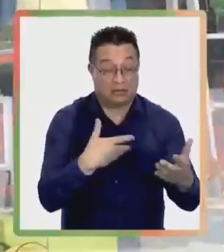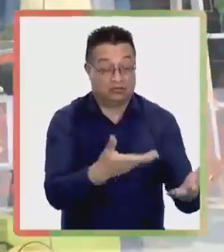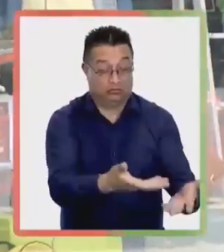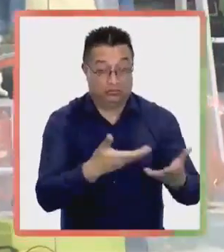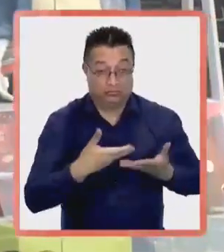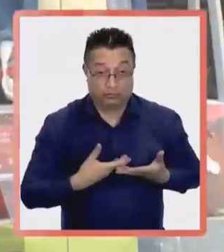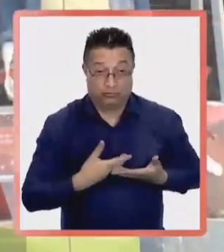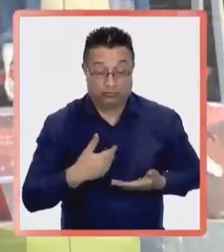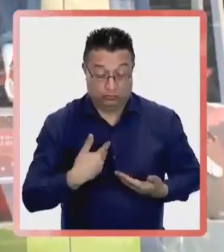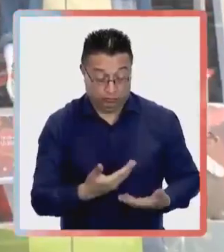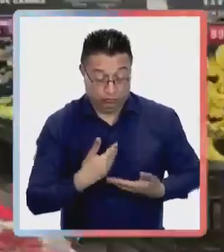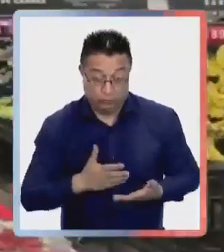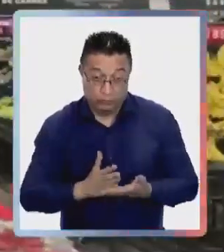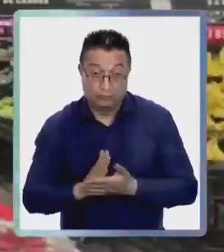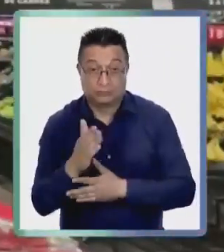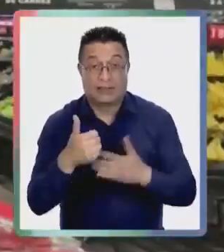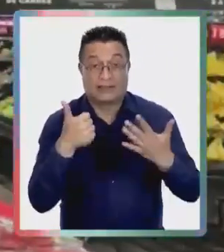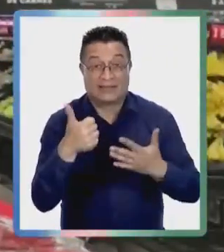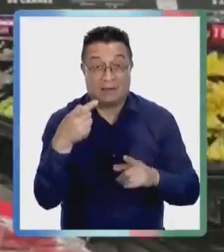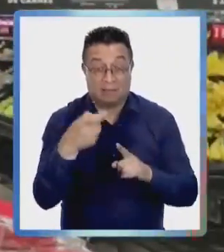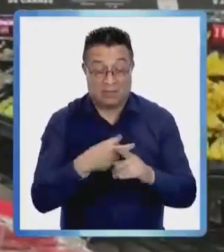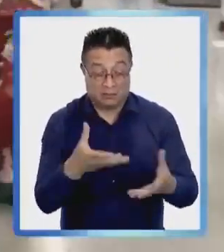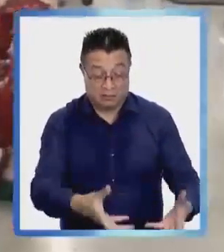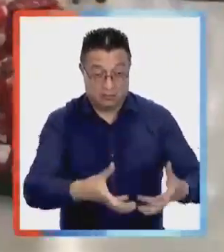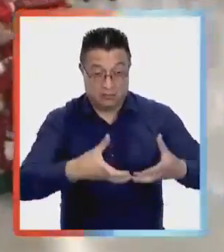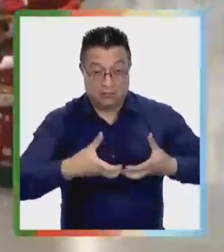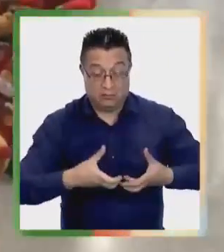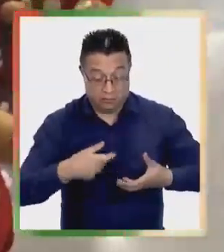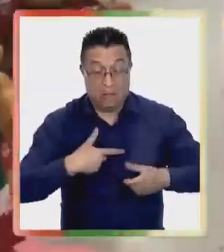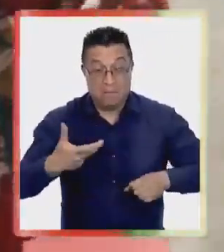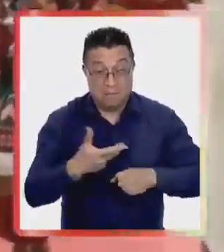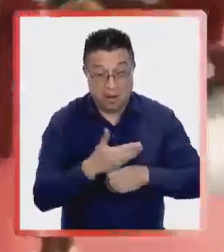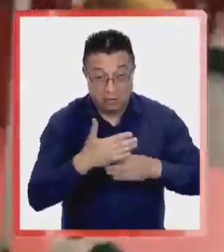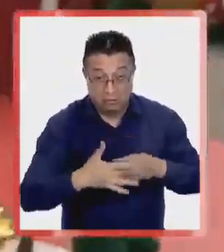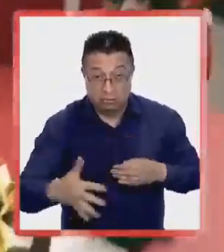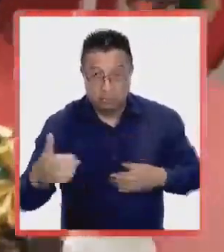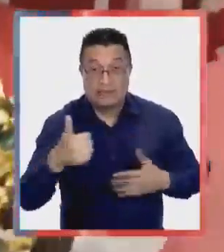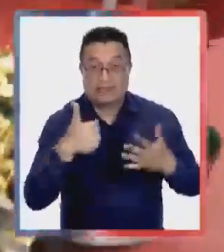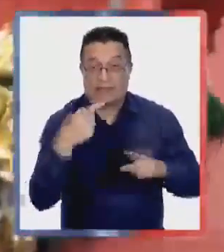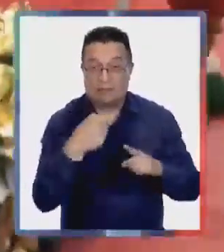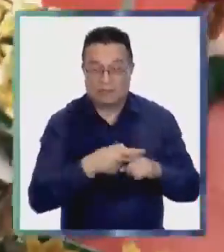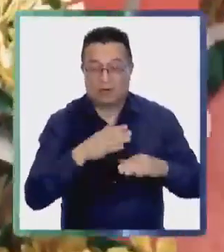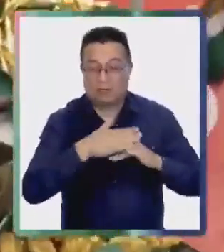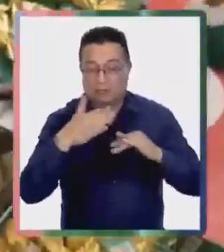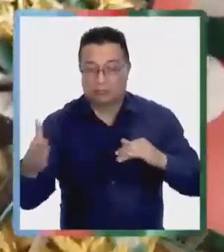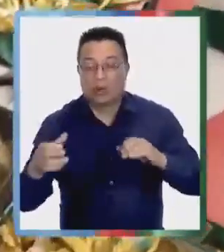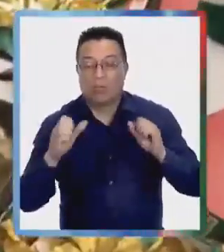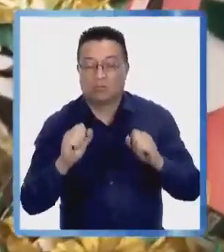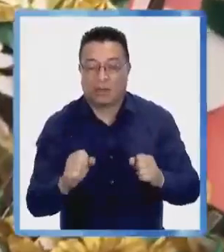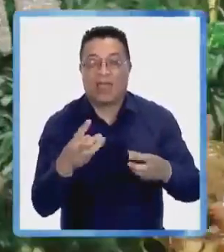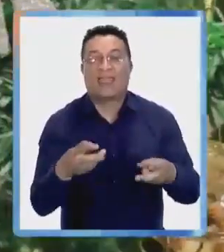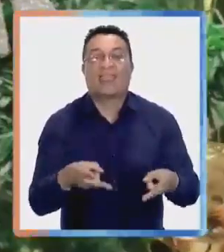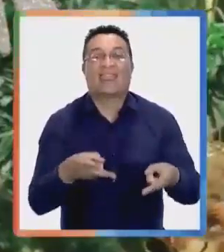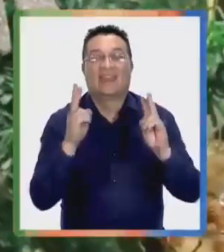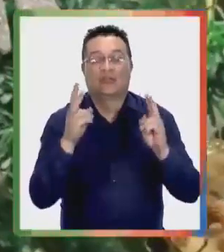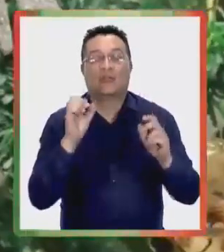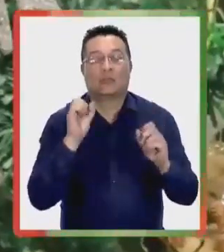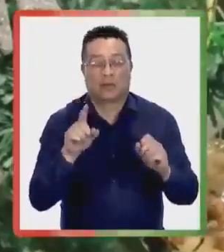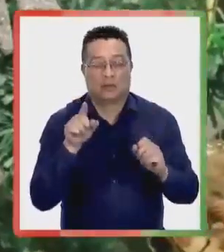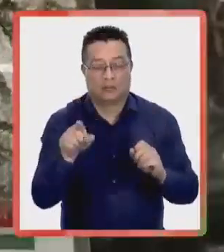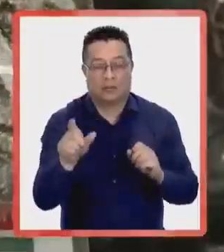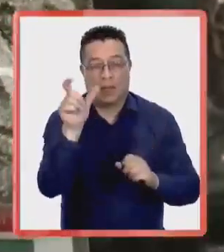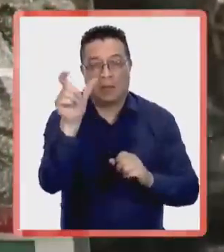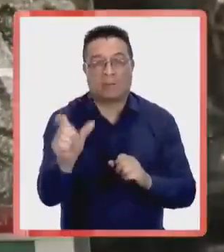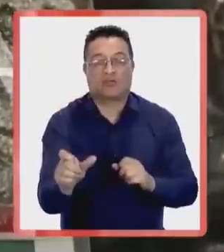y ahora es seis meses por tres derechos. Es decir, seis meses desde que llega un determinado producto a manos del consumidor y este sale